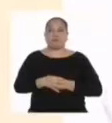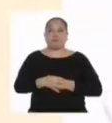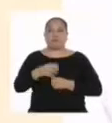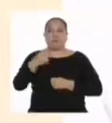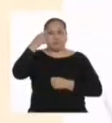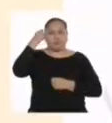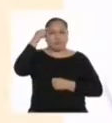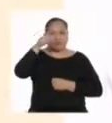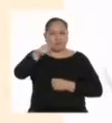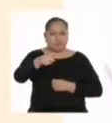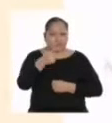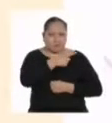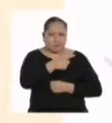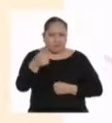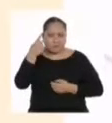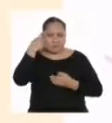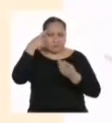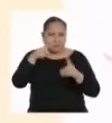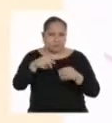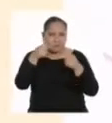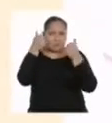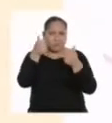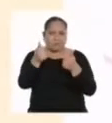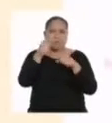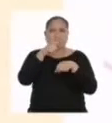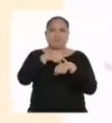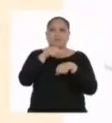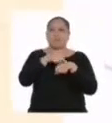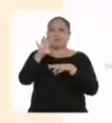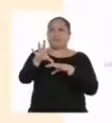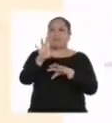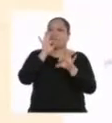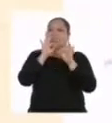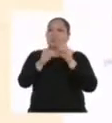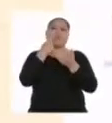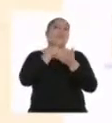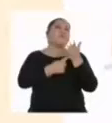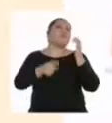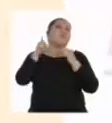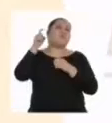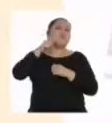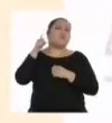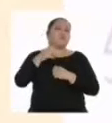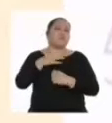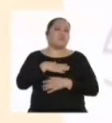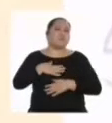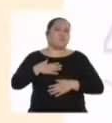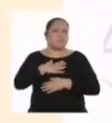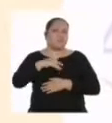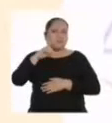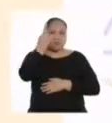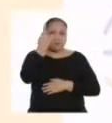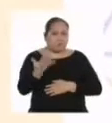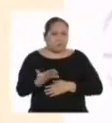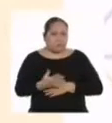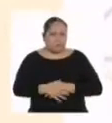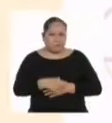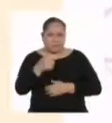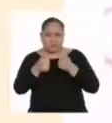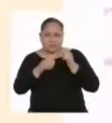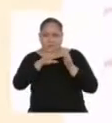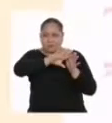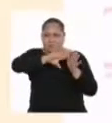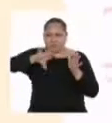¿Creen que tomaron la mejor decisión al momento de elegir qué necesidad satisfacer primero y qué